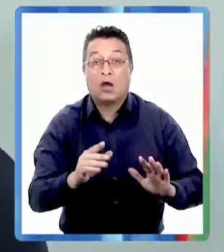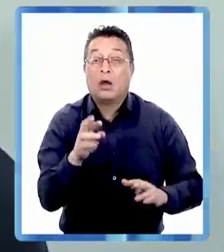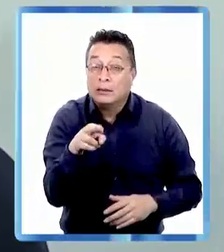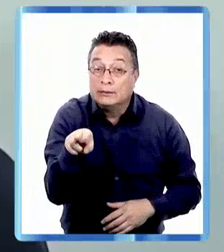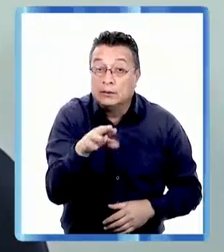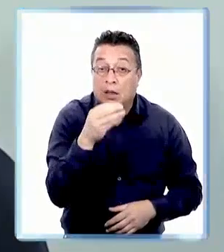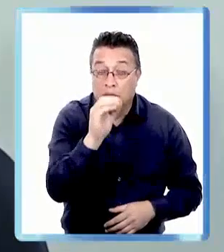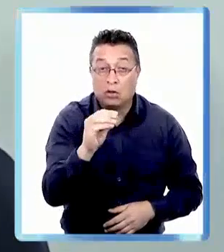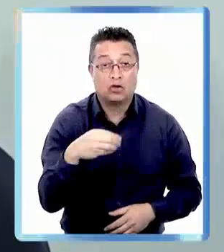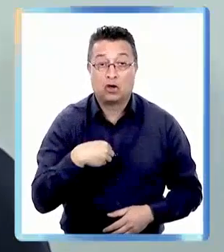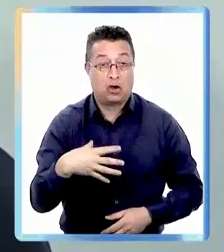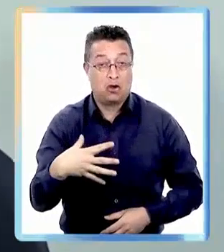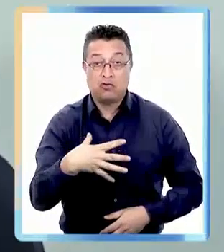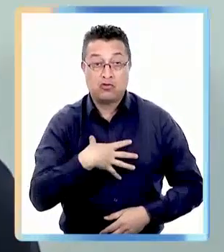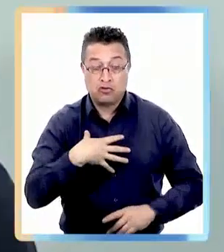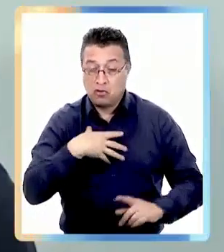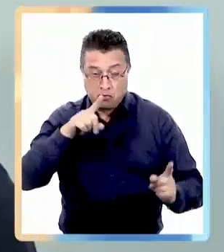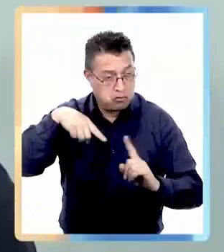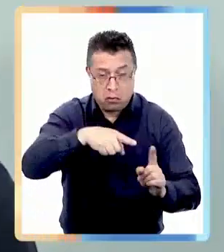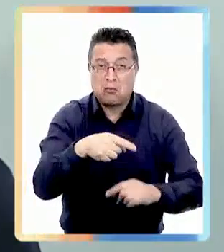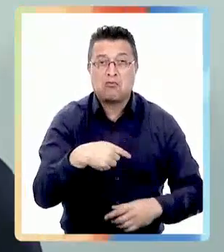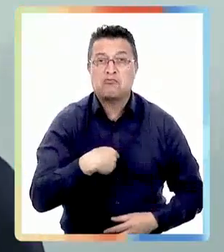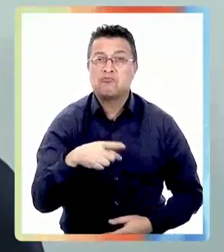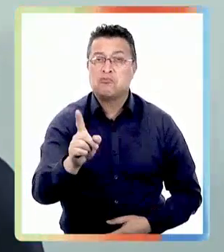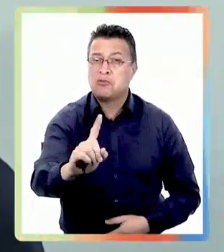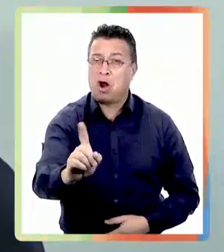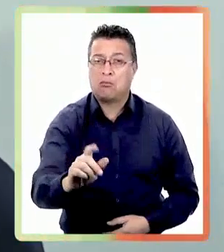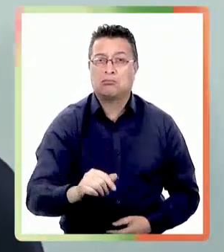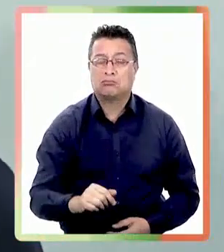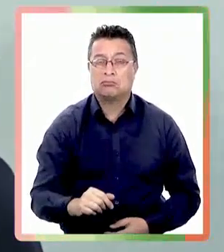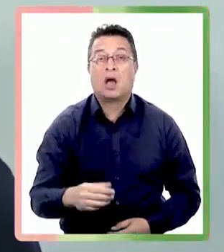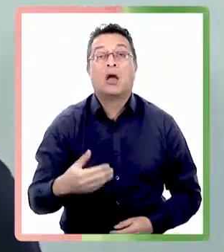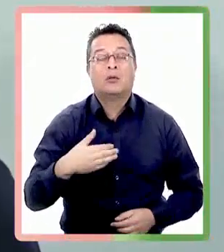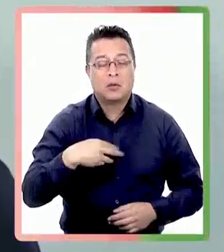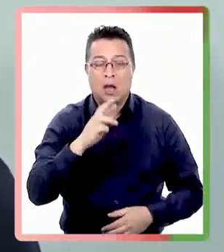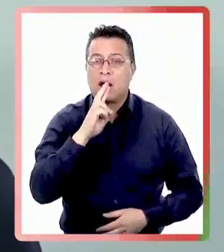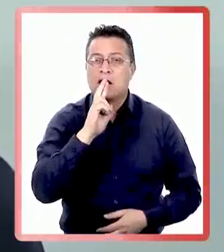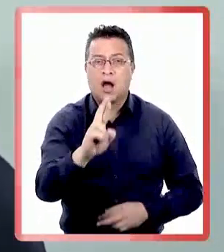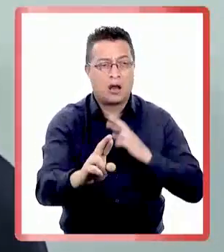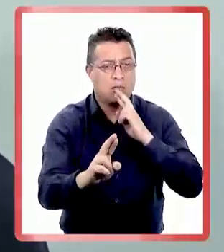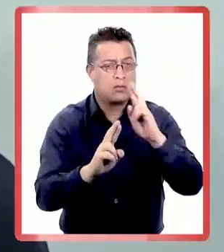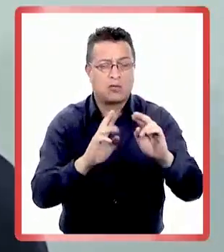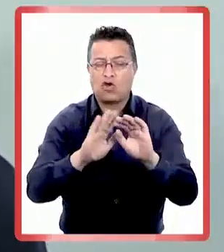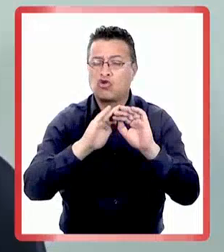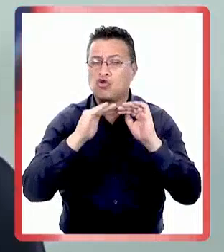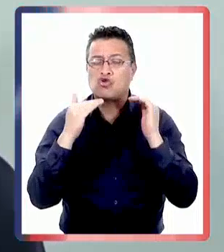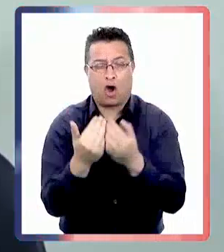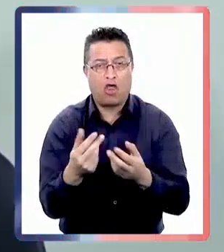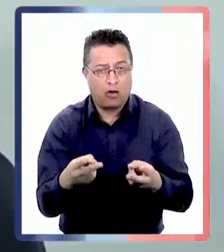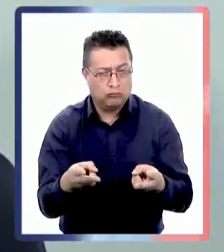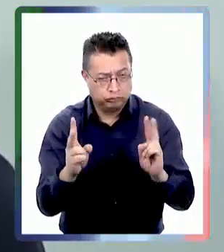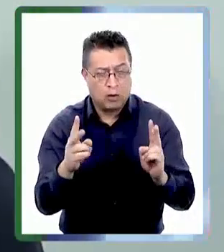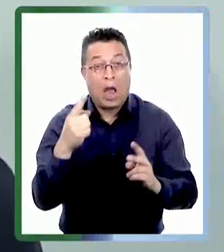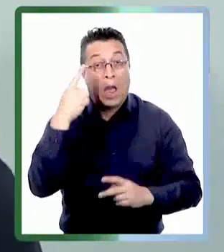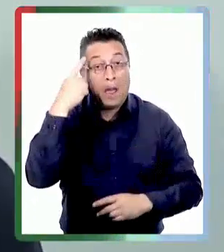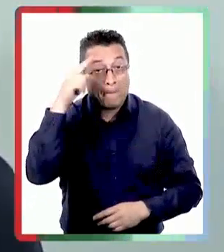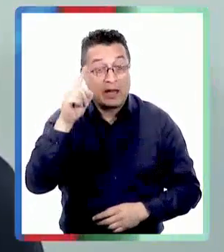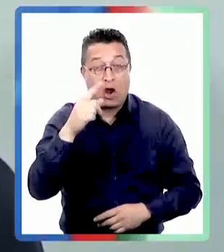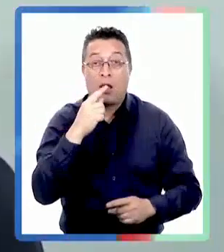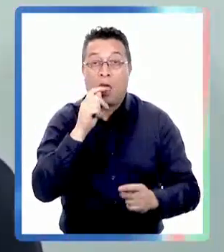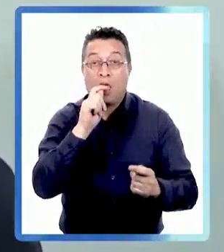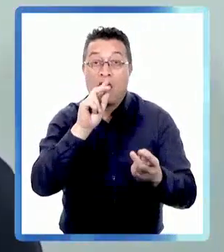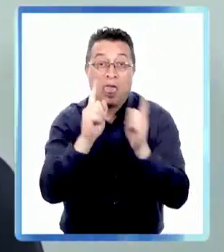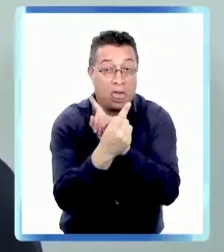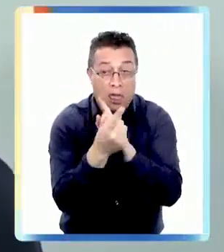Insisto, no le temo a la casería de brujas. Nunca. Y responderemos todo lo que tengamos que responder. Pero suposiciones y